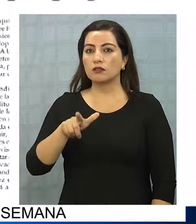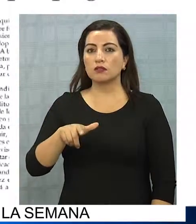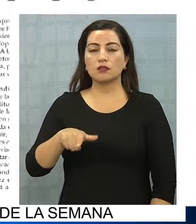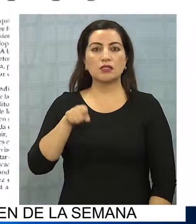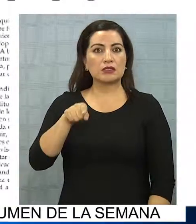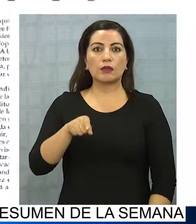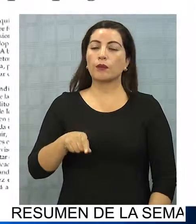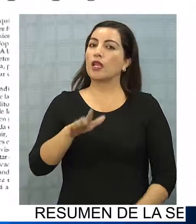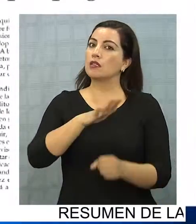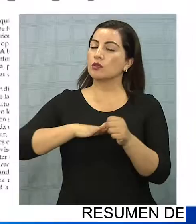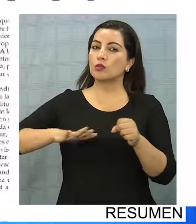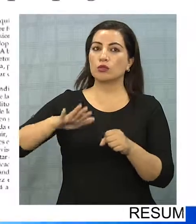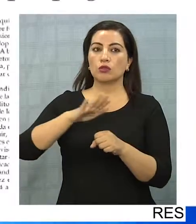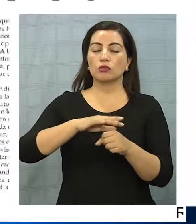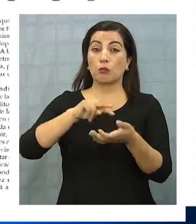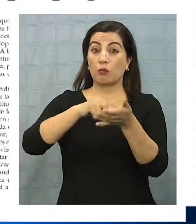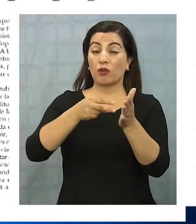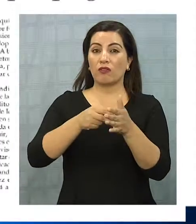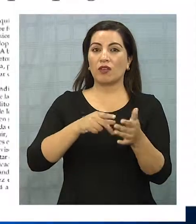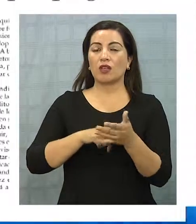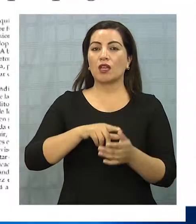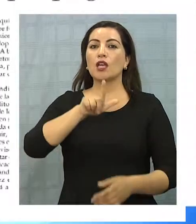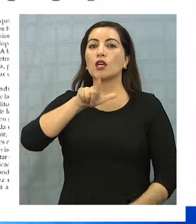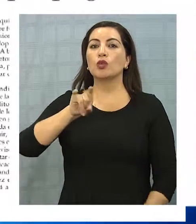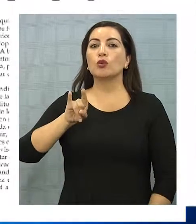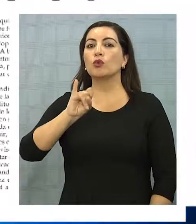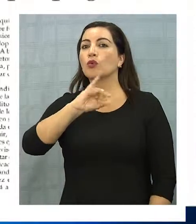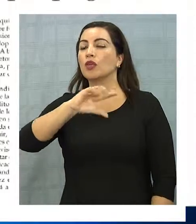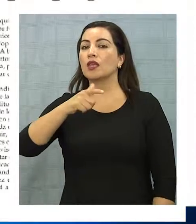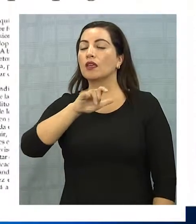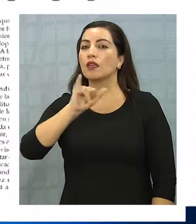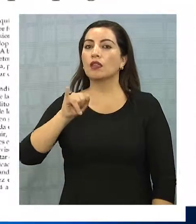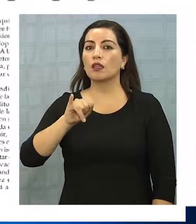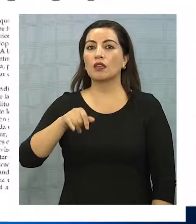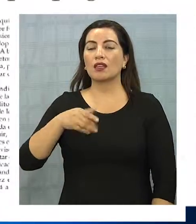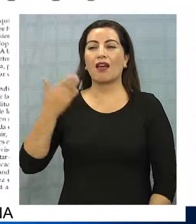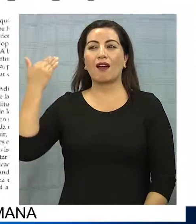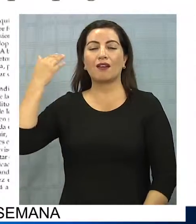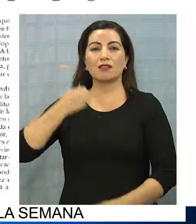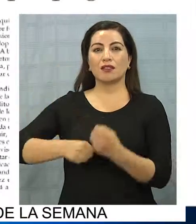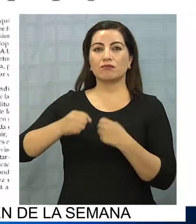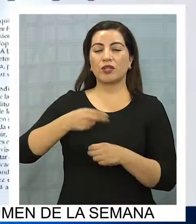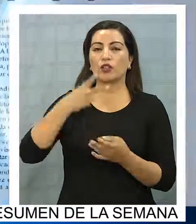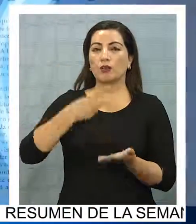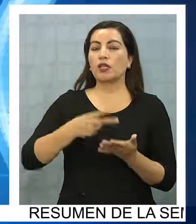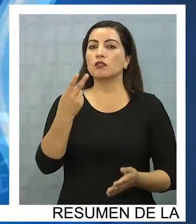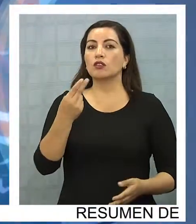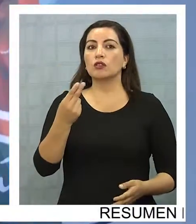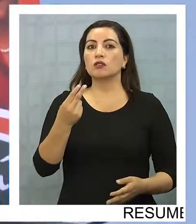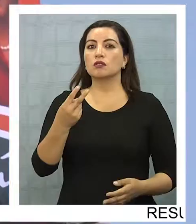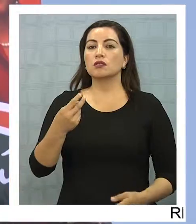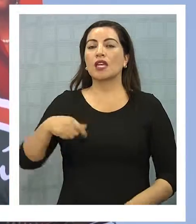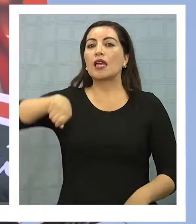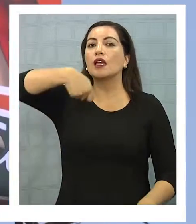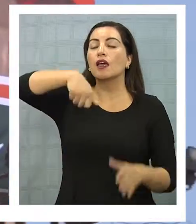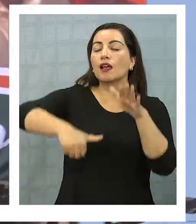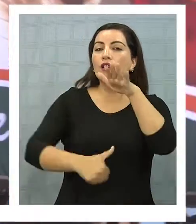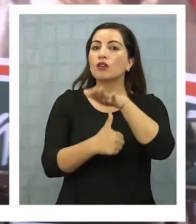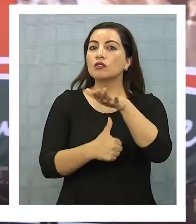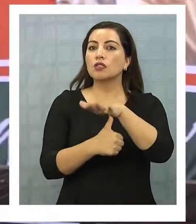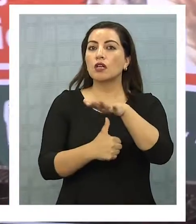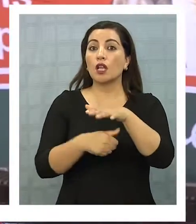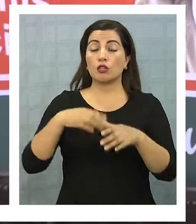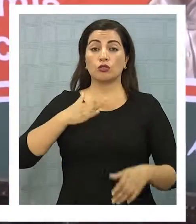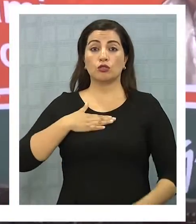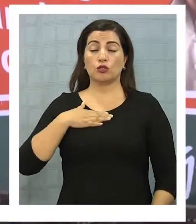mediática la situación, Luis Ichoca, quien en el año 2012 se postuló para concejal de Iquique, afirma que fue él quien pagó